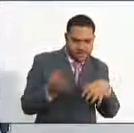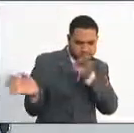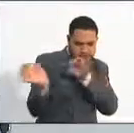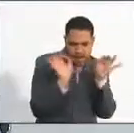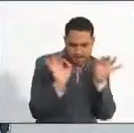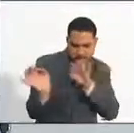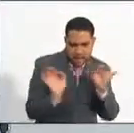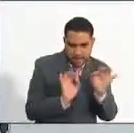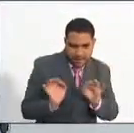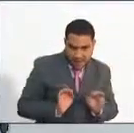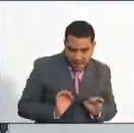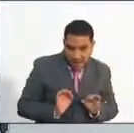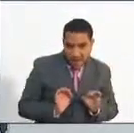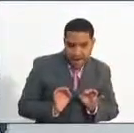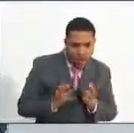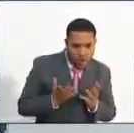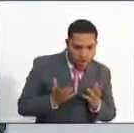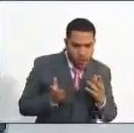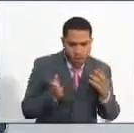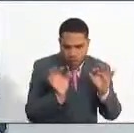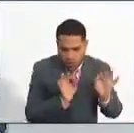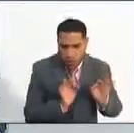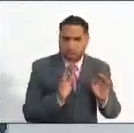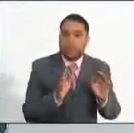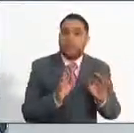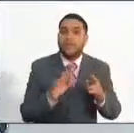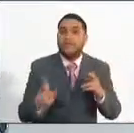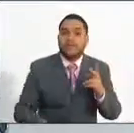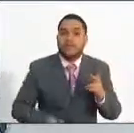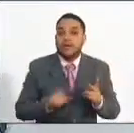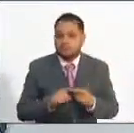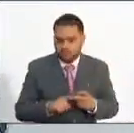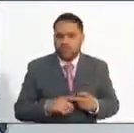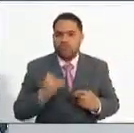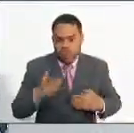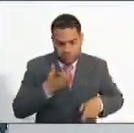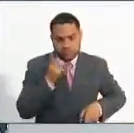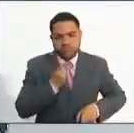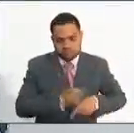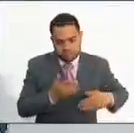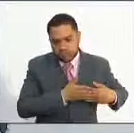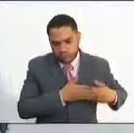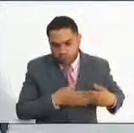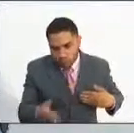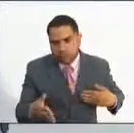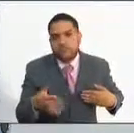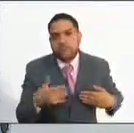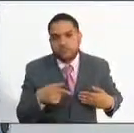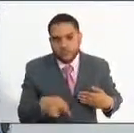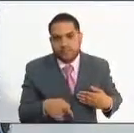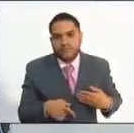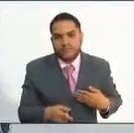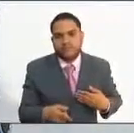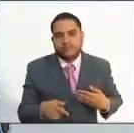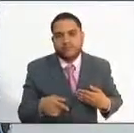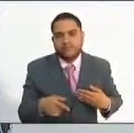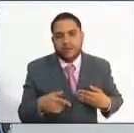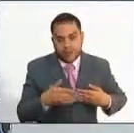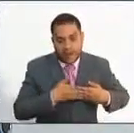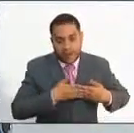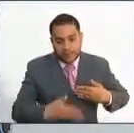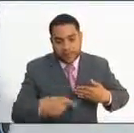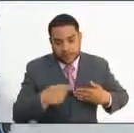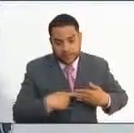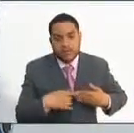o preparación de la convocatoria y otra etapa de ejecución de la convocatoria propiamente dicha que se inicia a partir de la